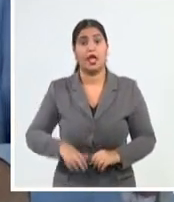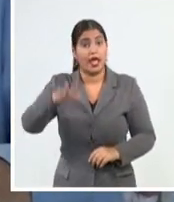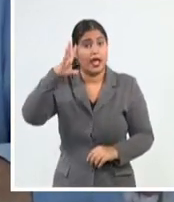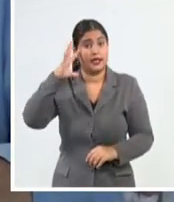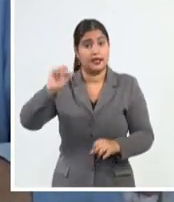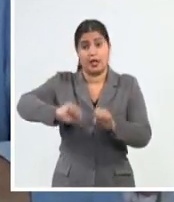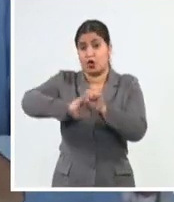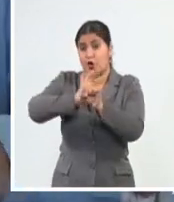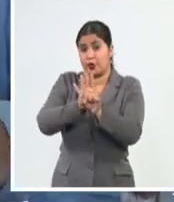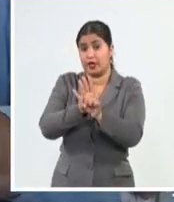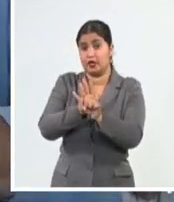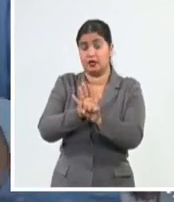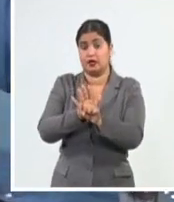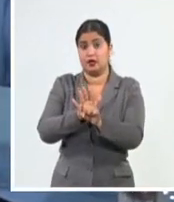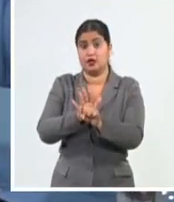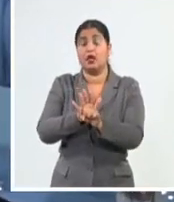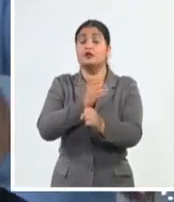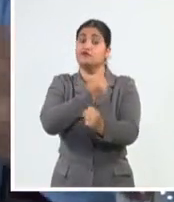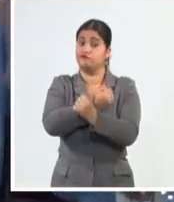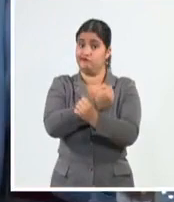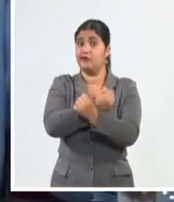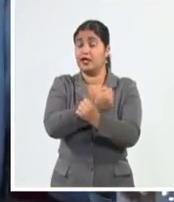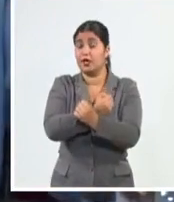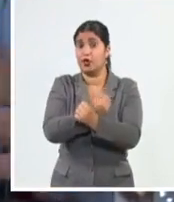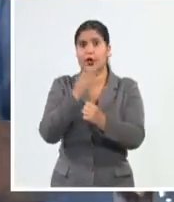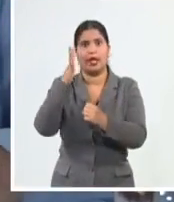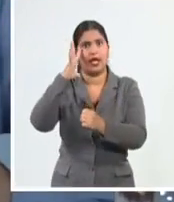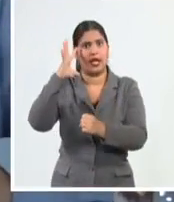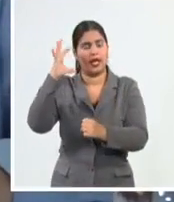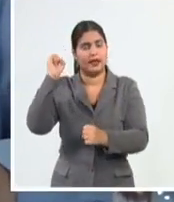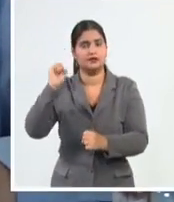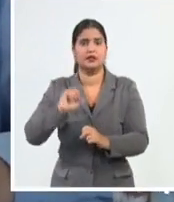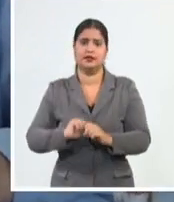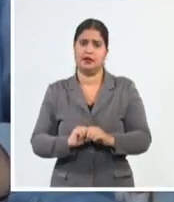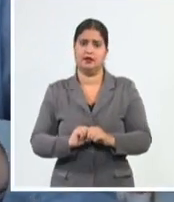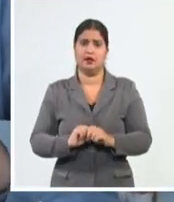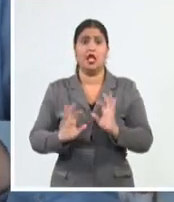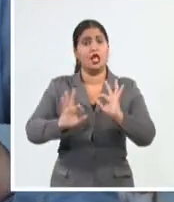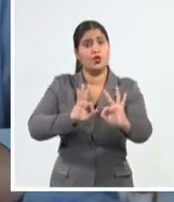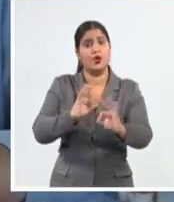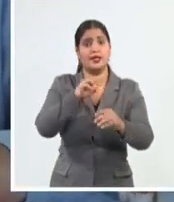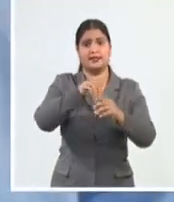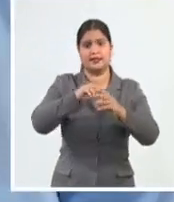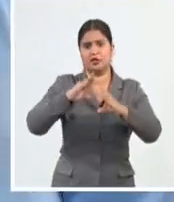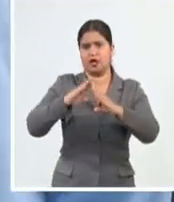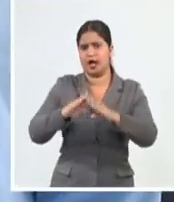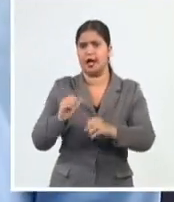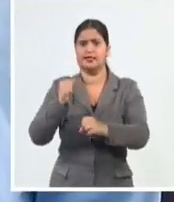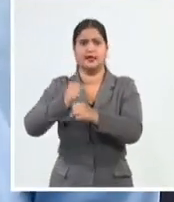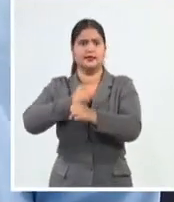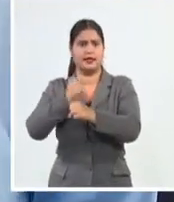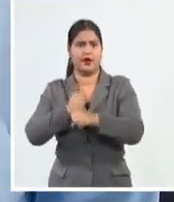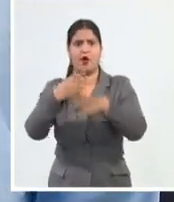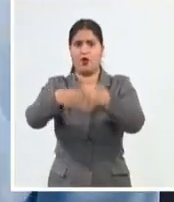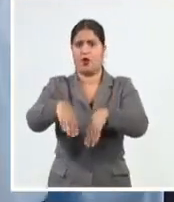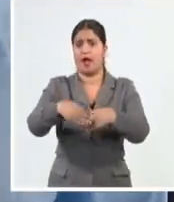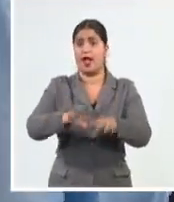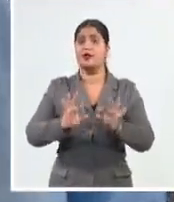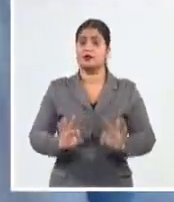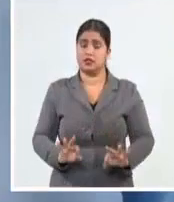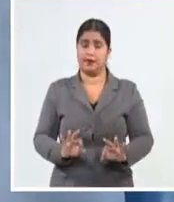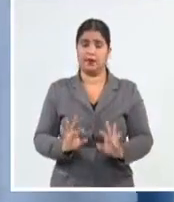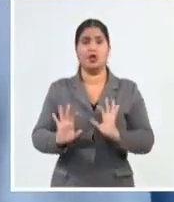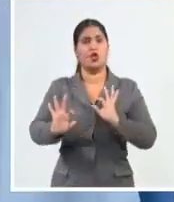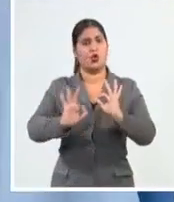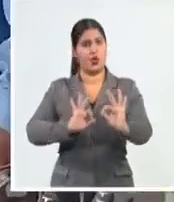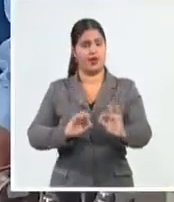y de nosotros buscar una mayor efectividad en todo lo que estamos haciendo. De ahí que en el hospital Octavio de la